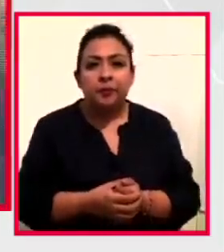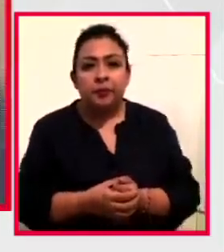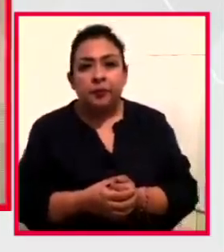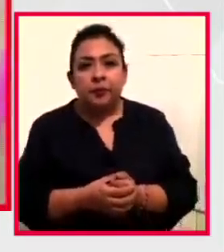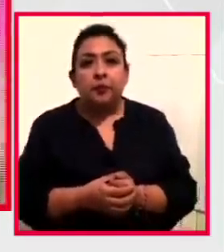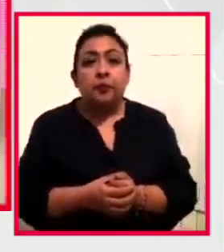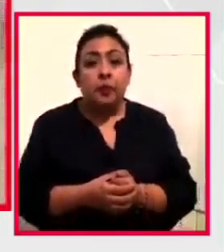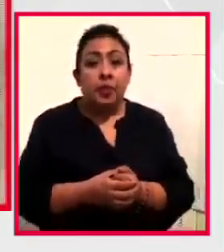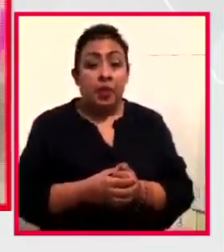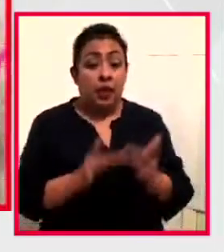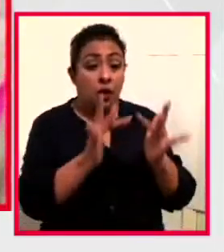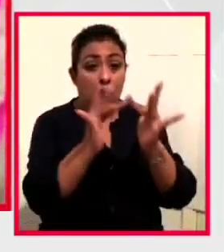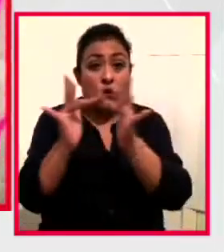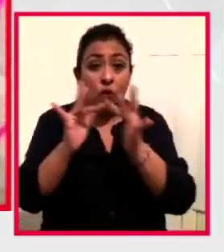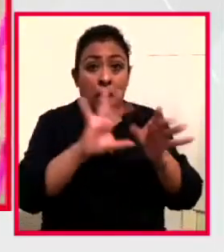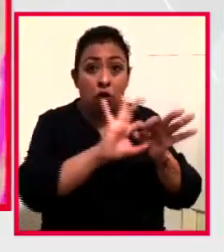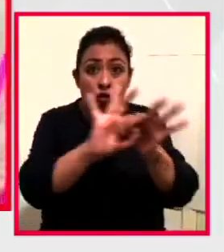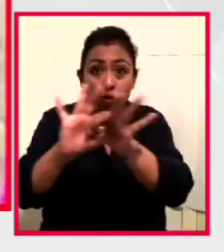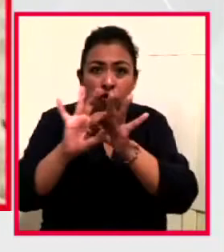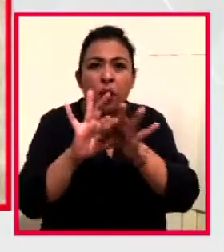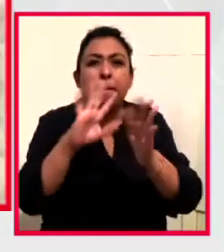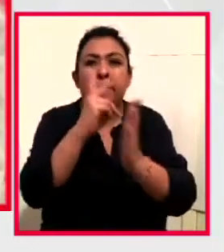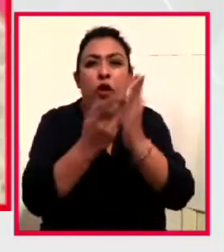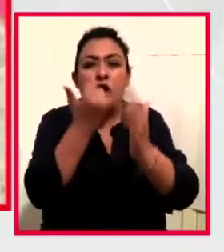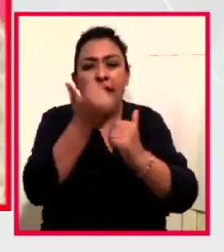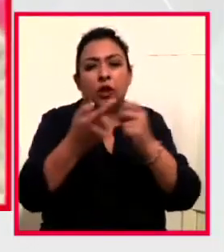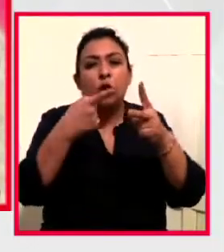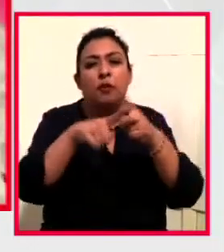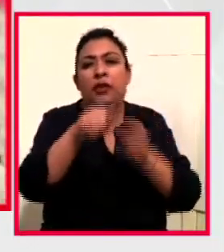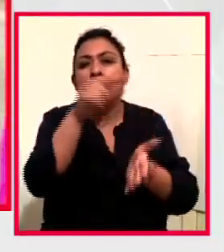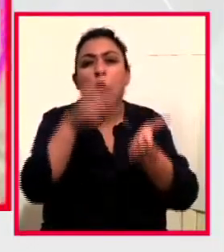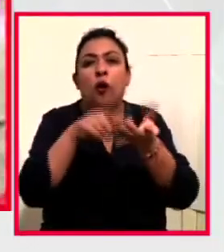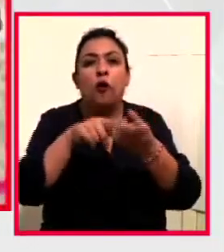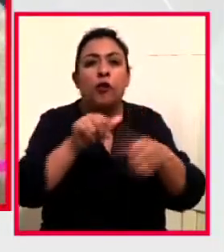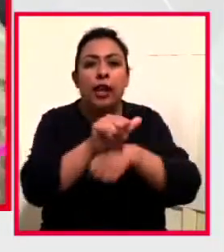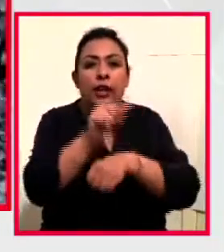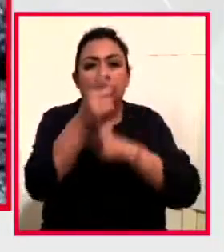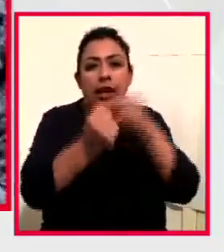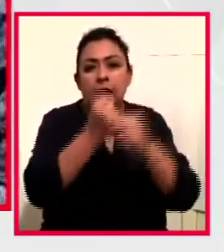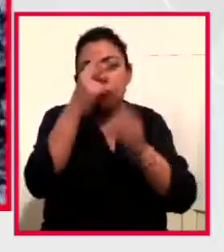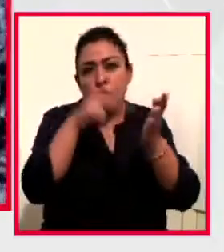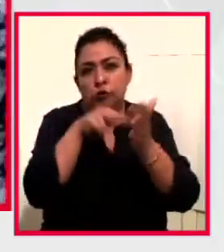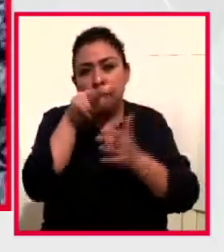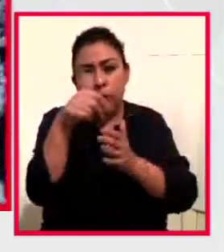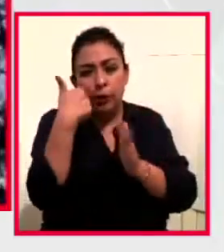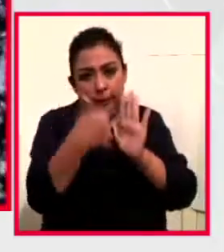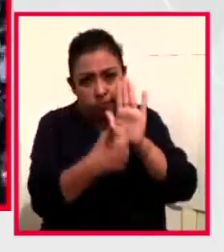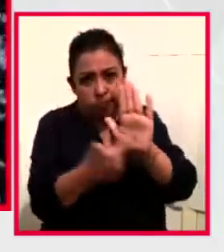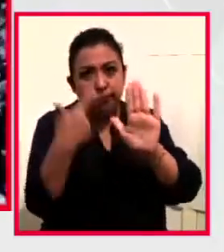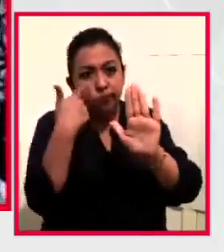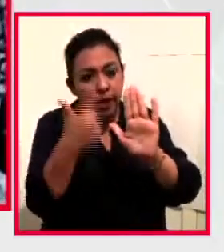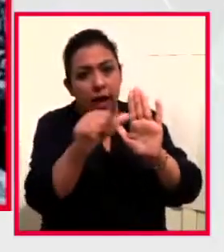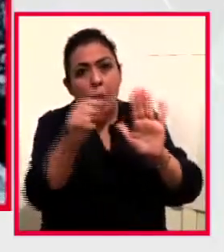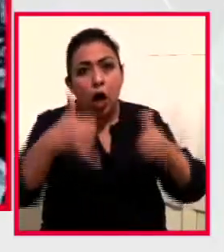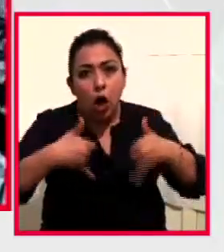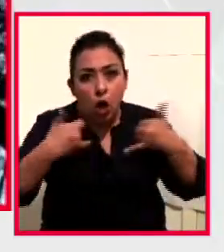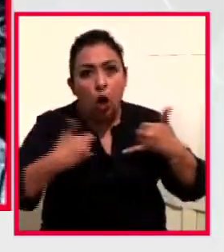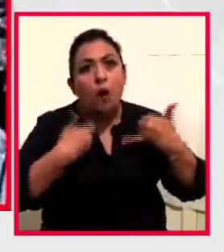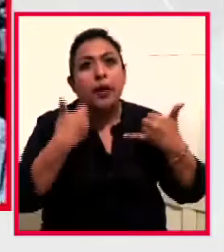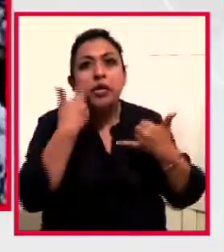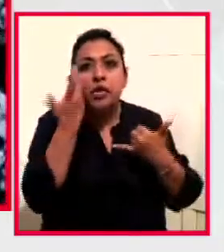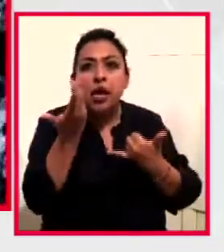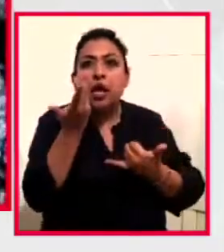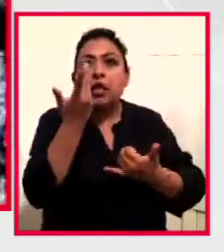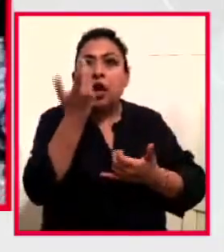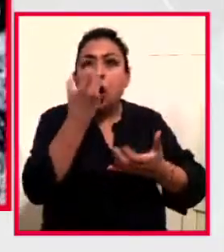Tejiendo Redes es un proyecto que surgió en Argentina en 2018 con la misión de visibilizar y vincular a jóvenes hacedoras de teatro de México